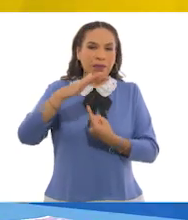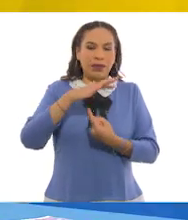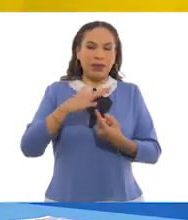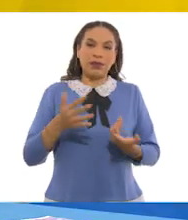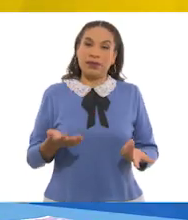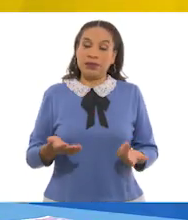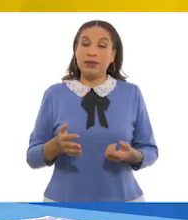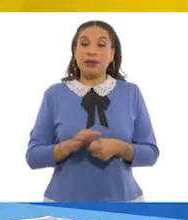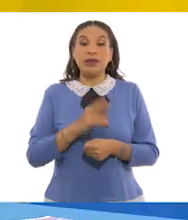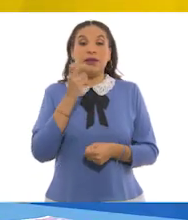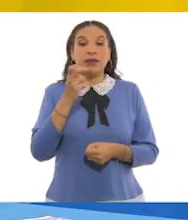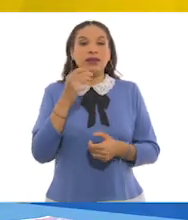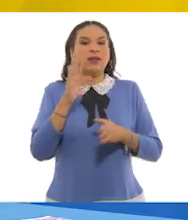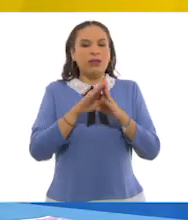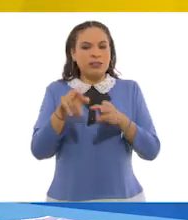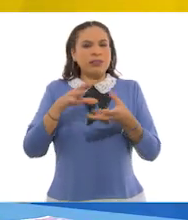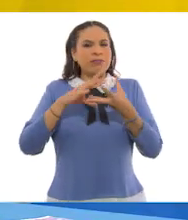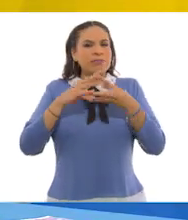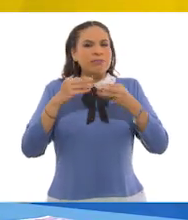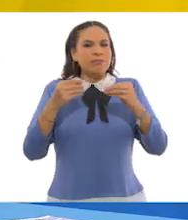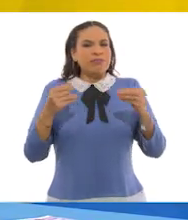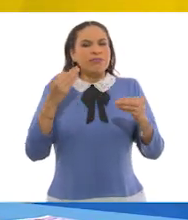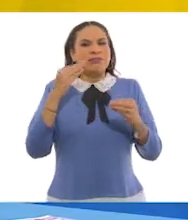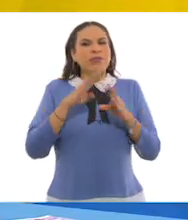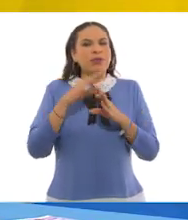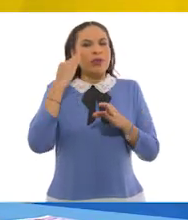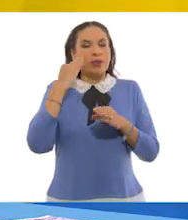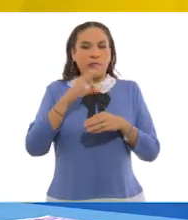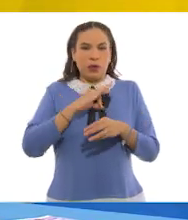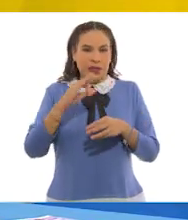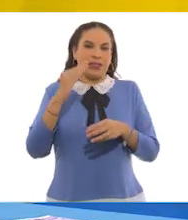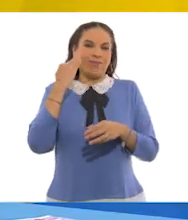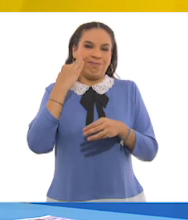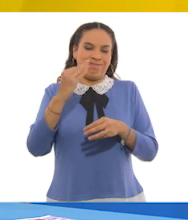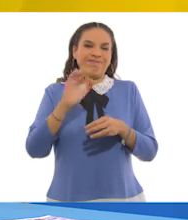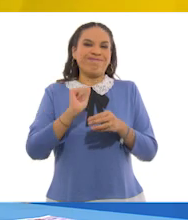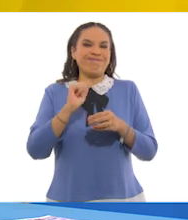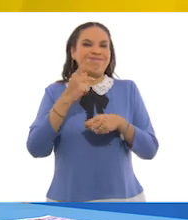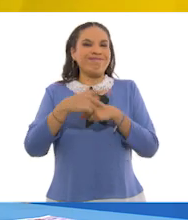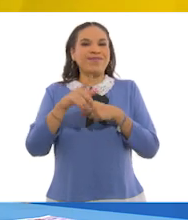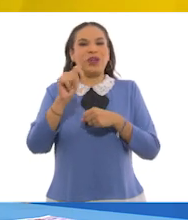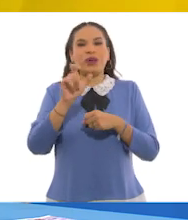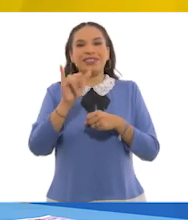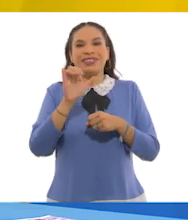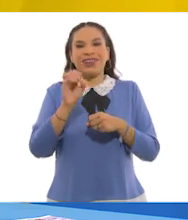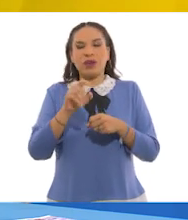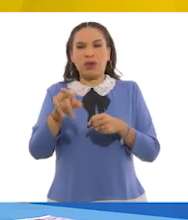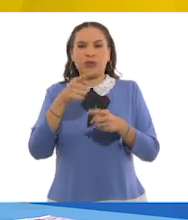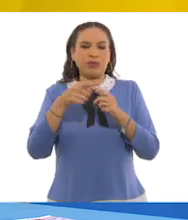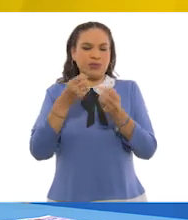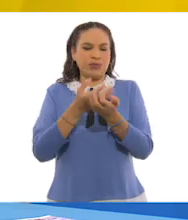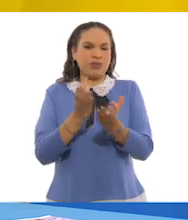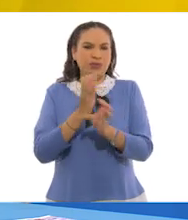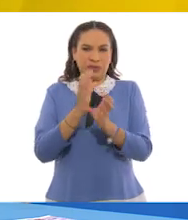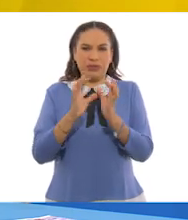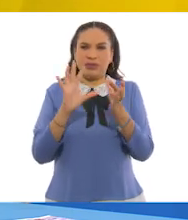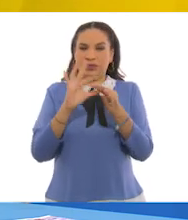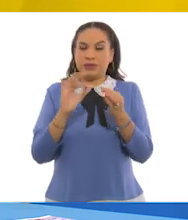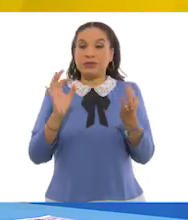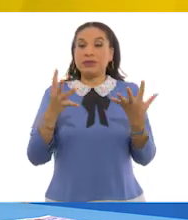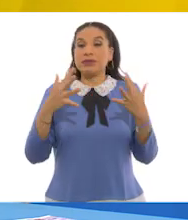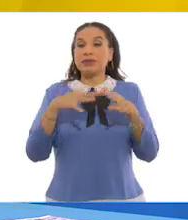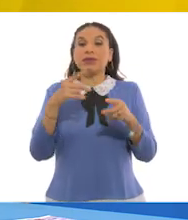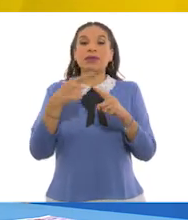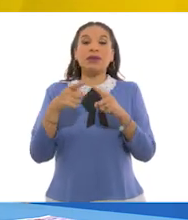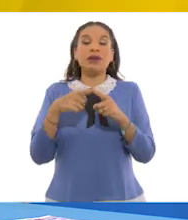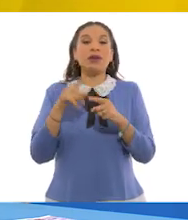Sí, de hecho, el proceso de degradación puede resultar tóxico en varios de los casos que hemos mencionado, sobre todo si se mezclan